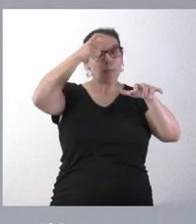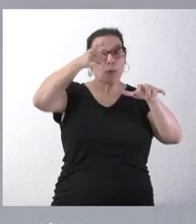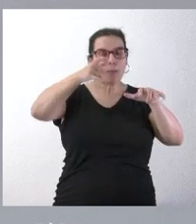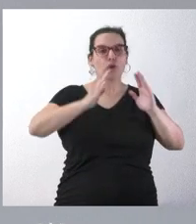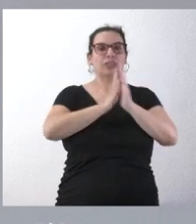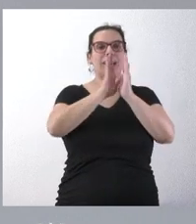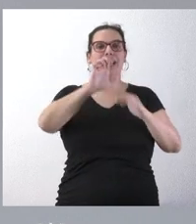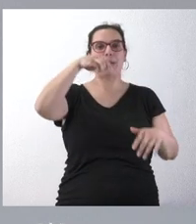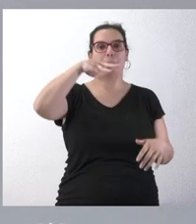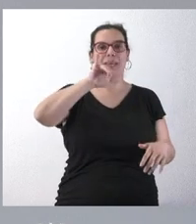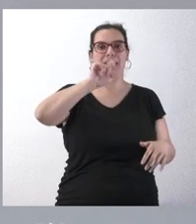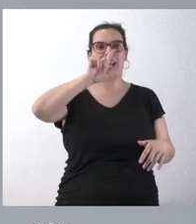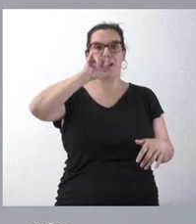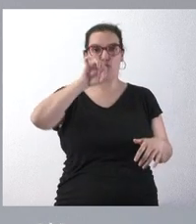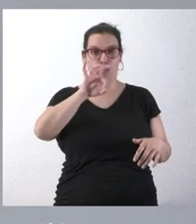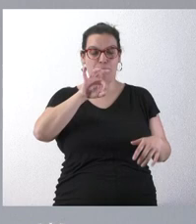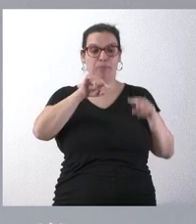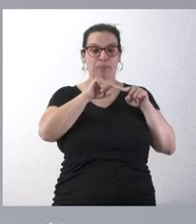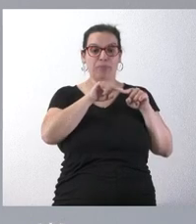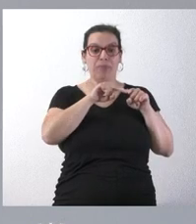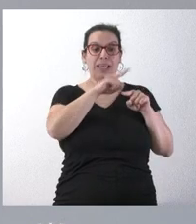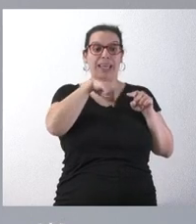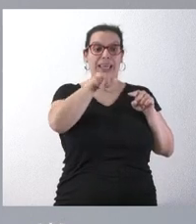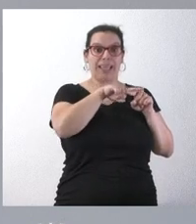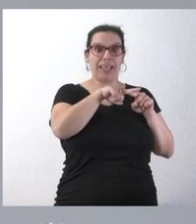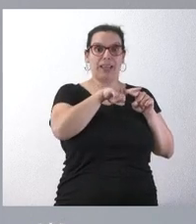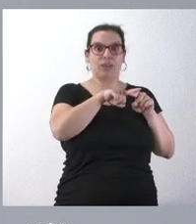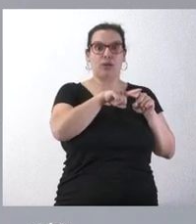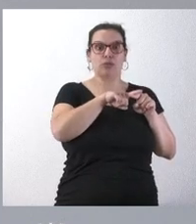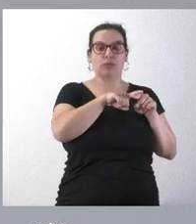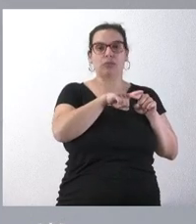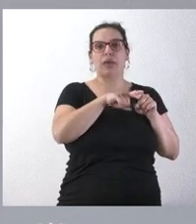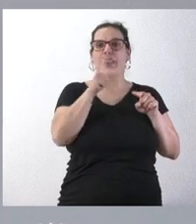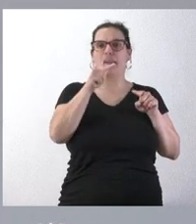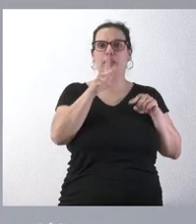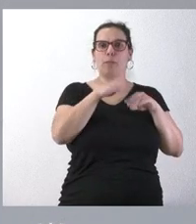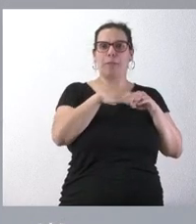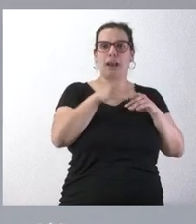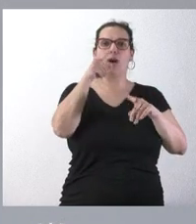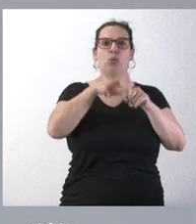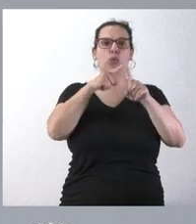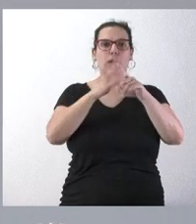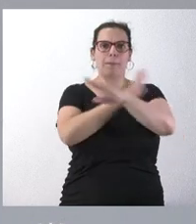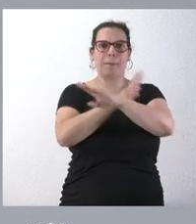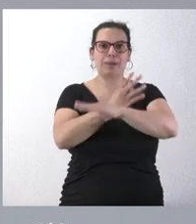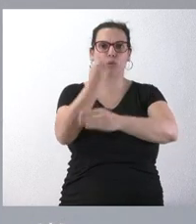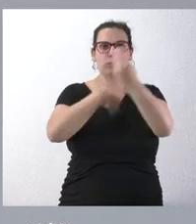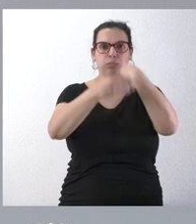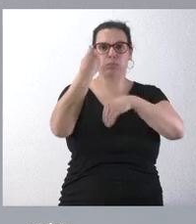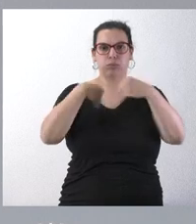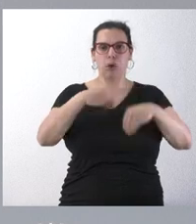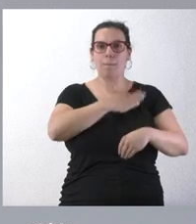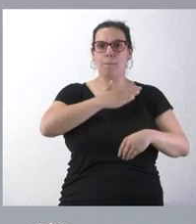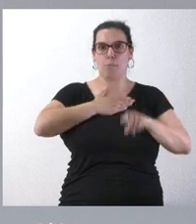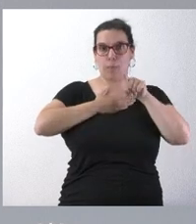Emiliano. Y esas pedanías tienen derecho a una servidumbre de pastos en la propiedad. En